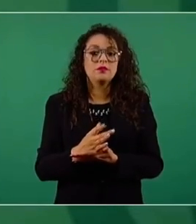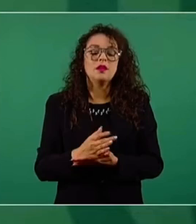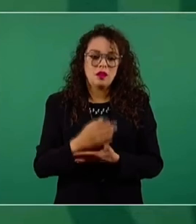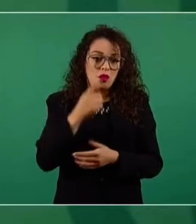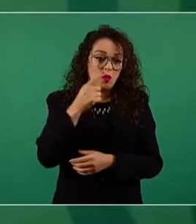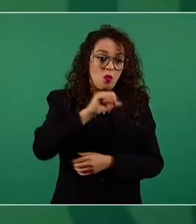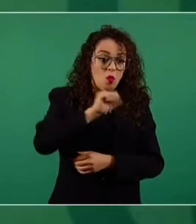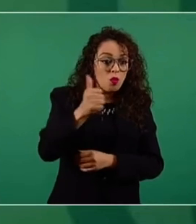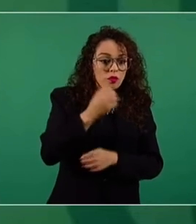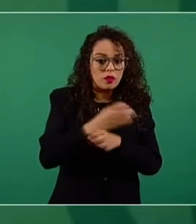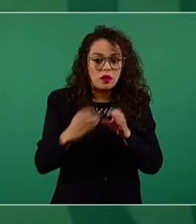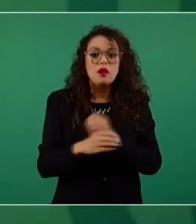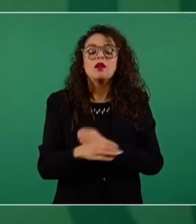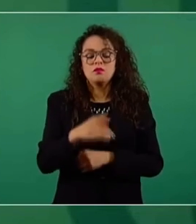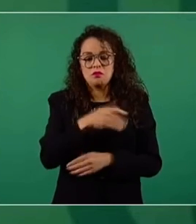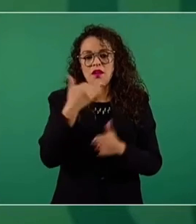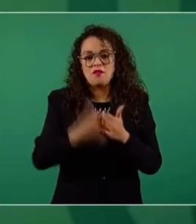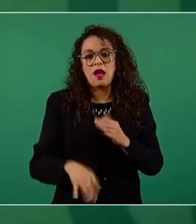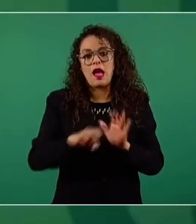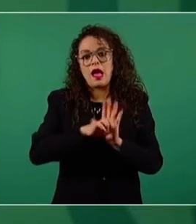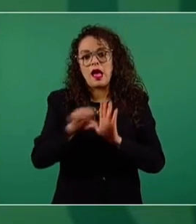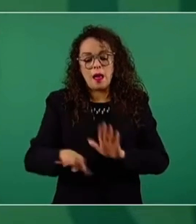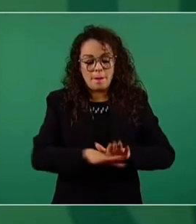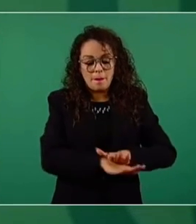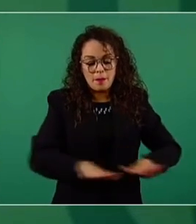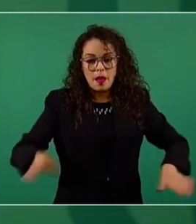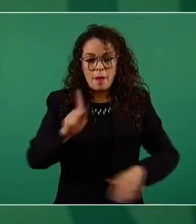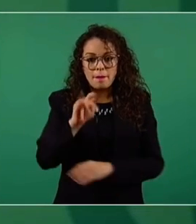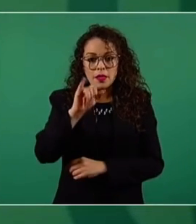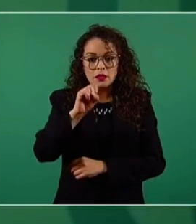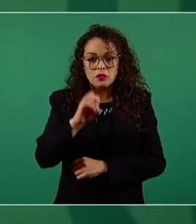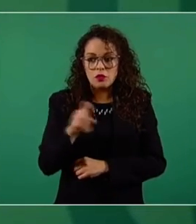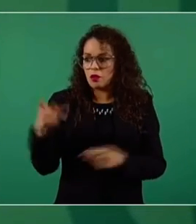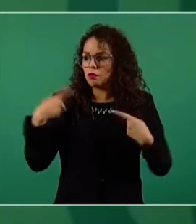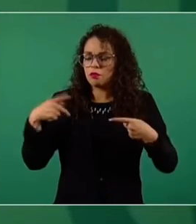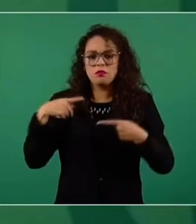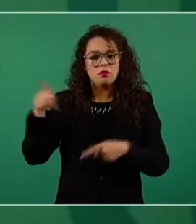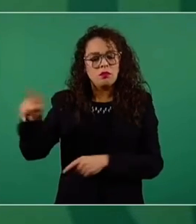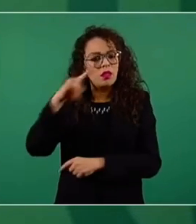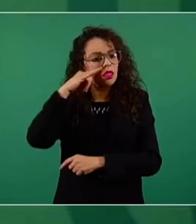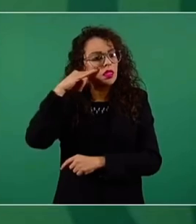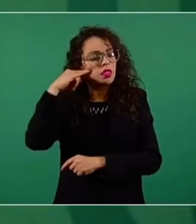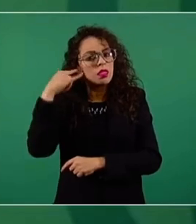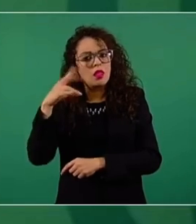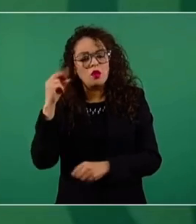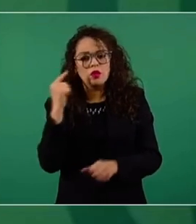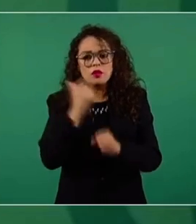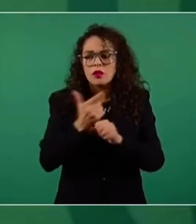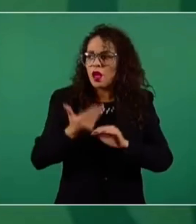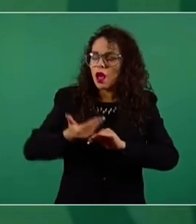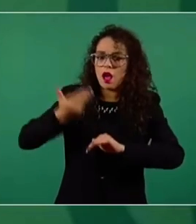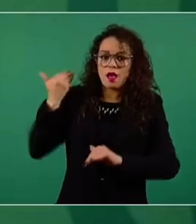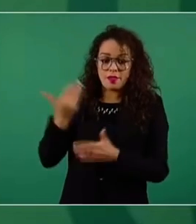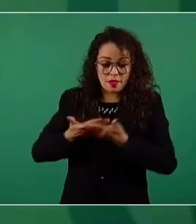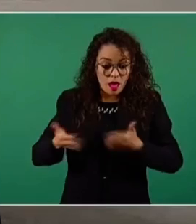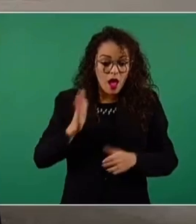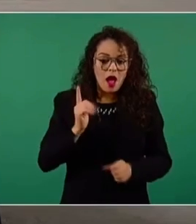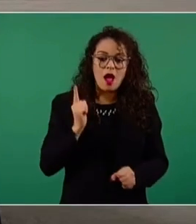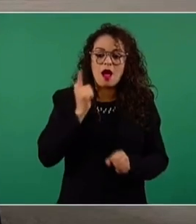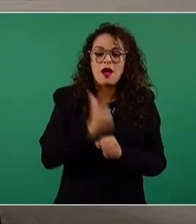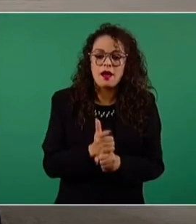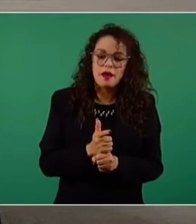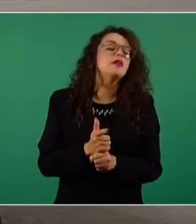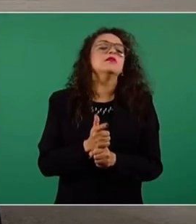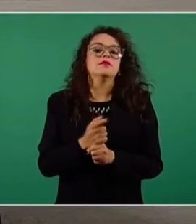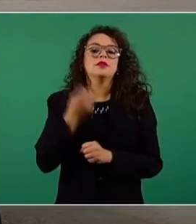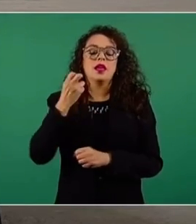trabajaban en tierra y nadie las había visto. Ahorita se ven hasta que precisamente se empieza a caminar con el programa de la escuela nuestra